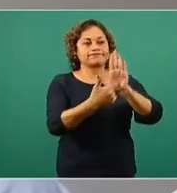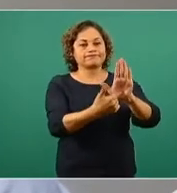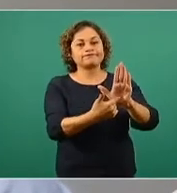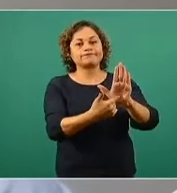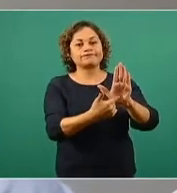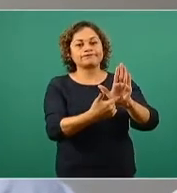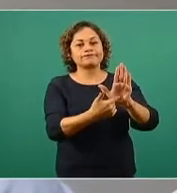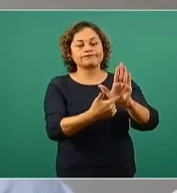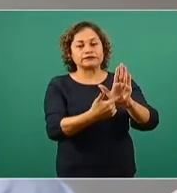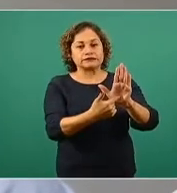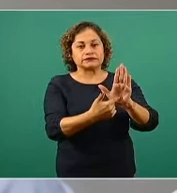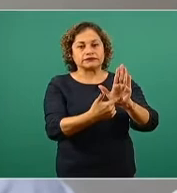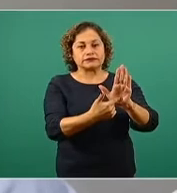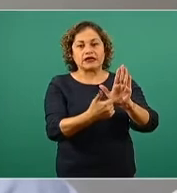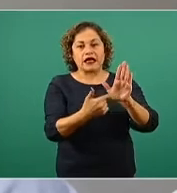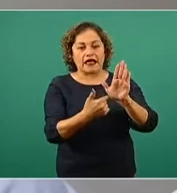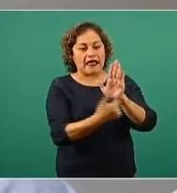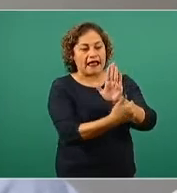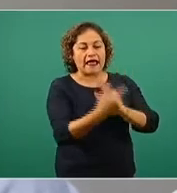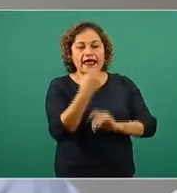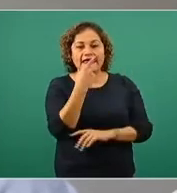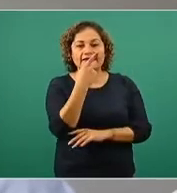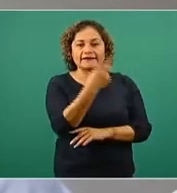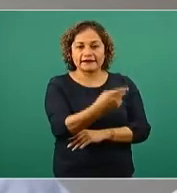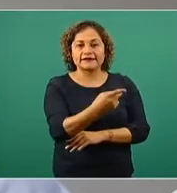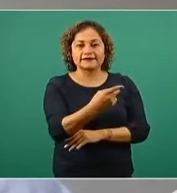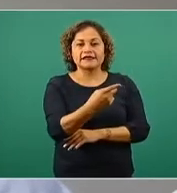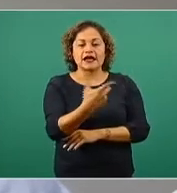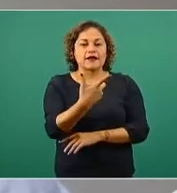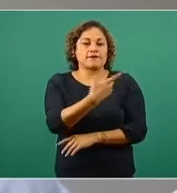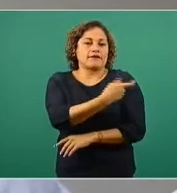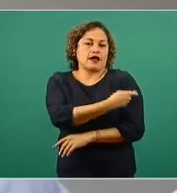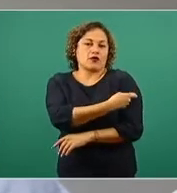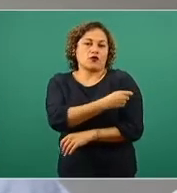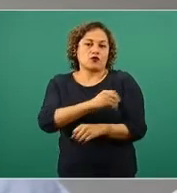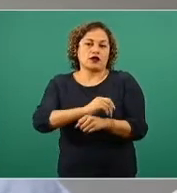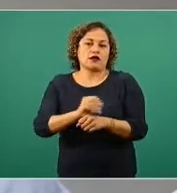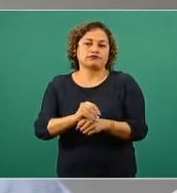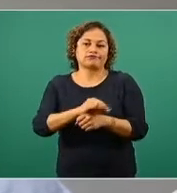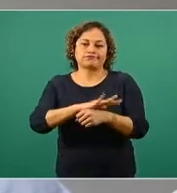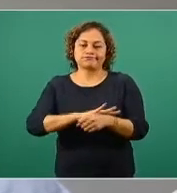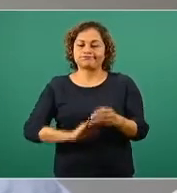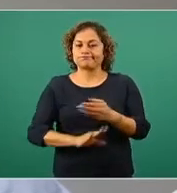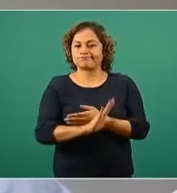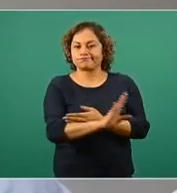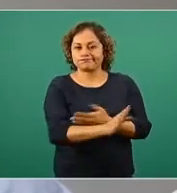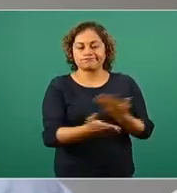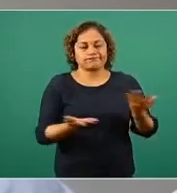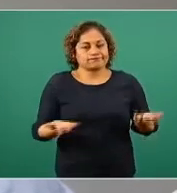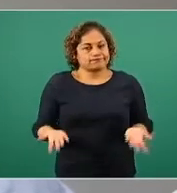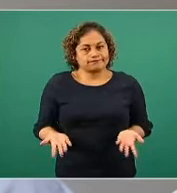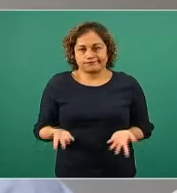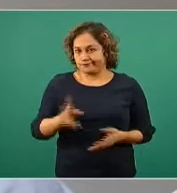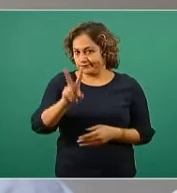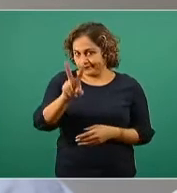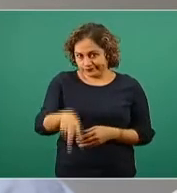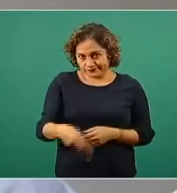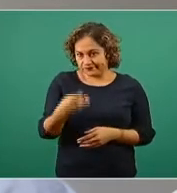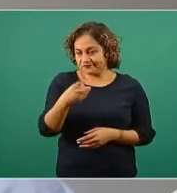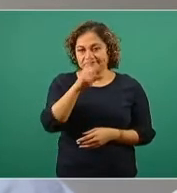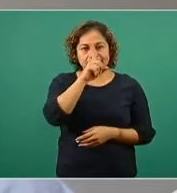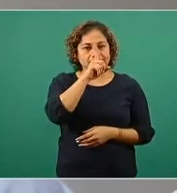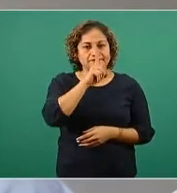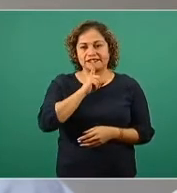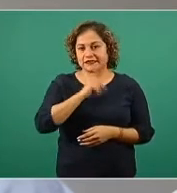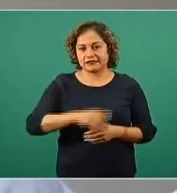la influenza para decir que había recibido la vacuna contra el virus SARS-CoV-2, lo cual no es cierto.